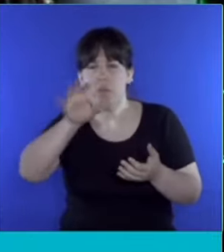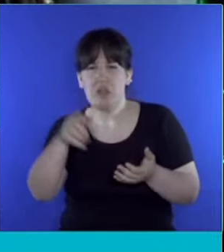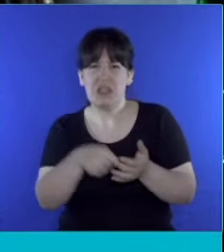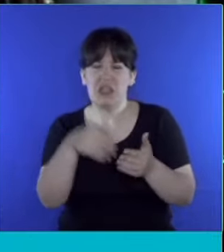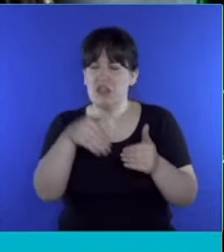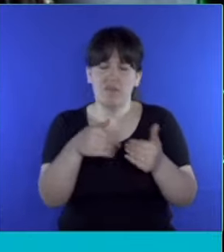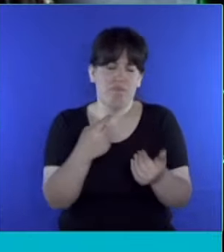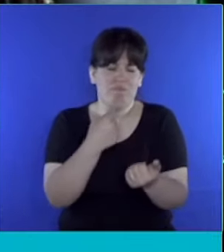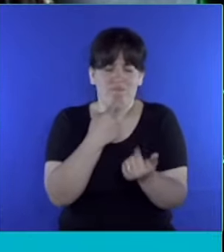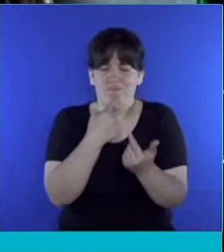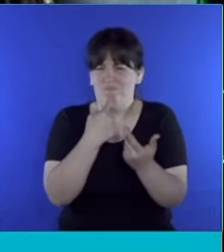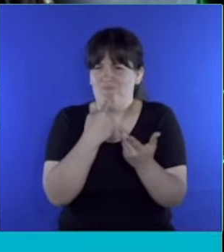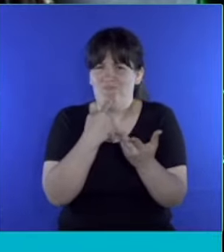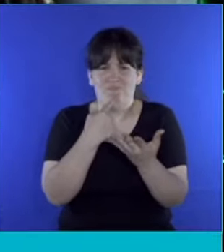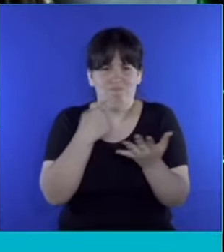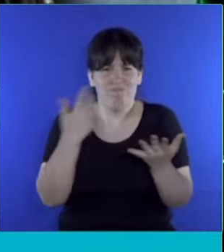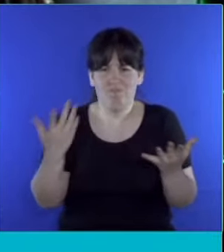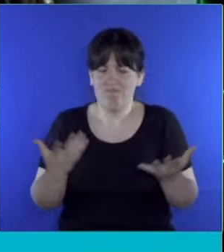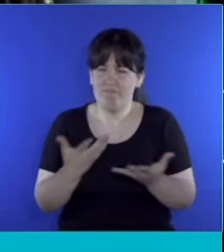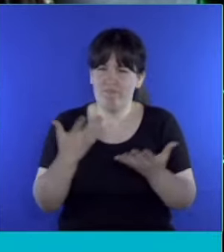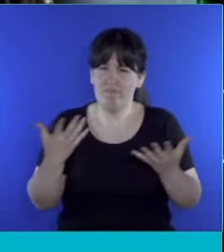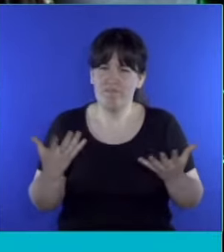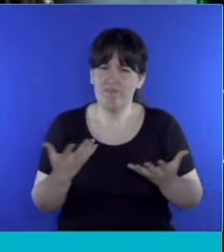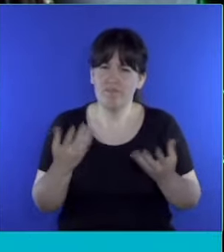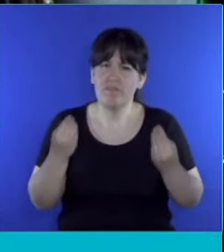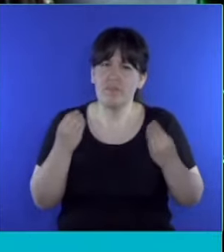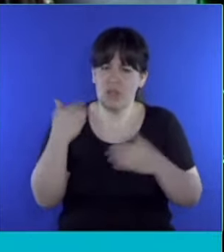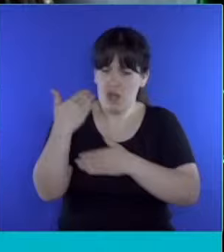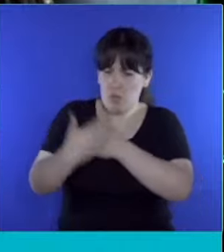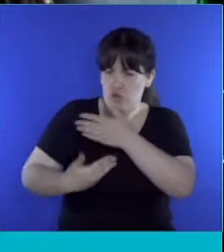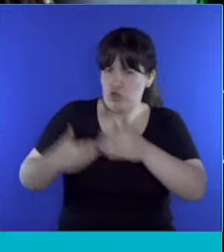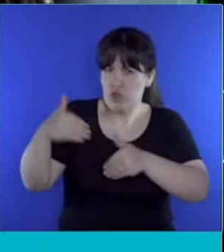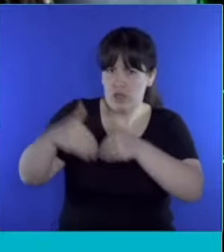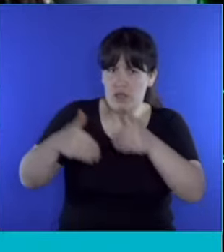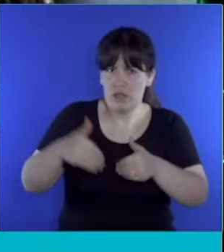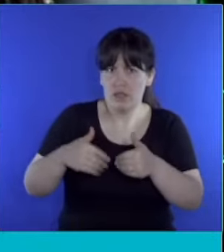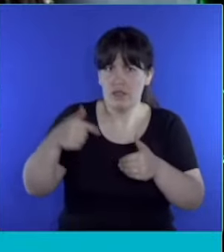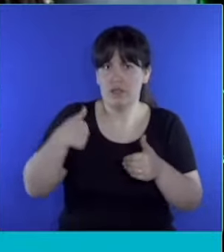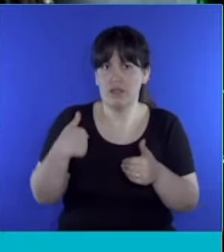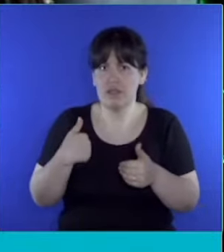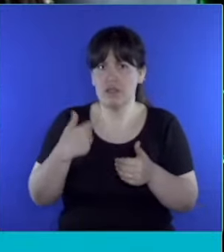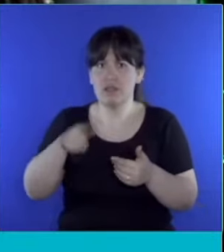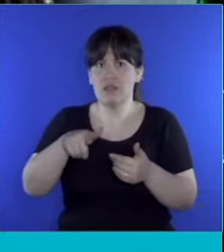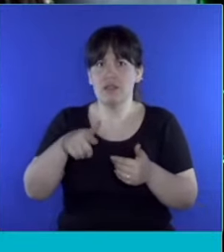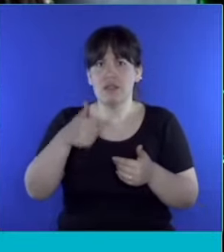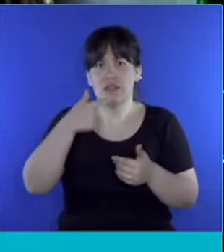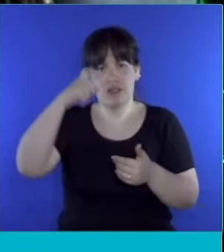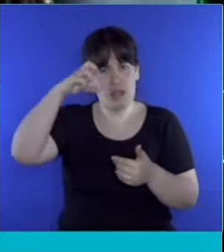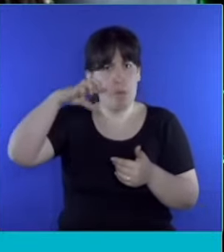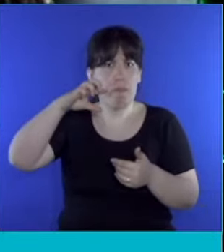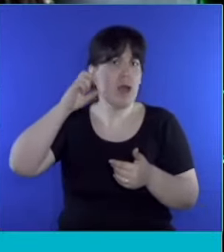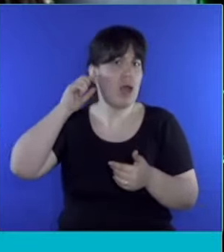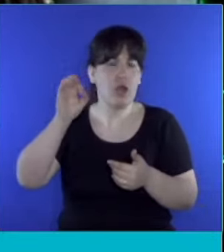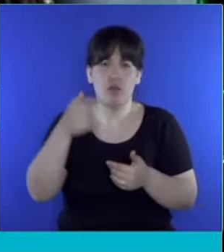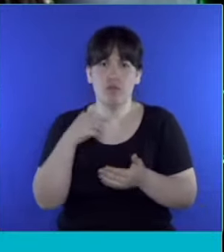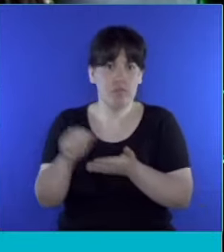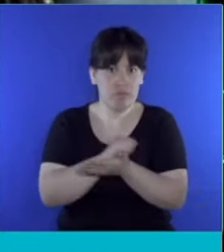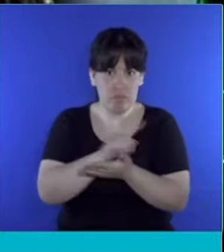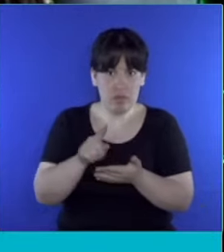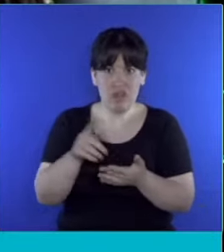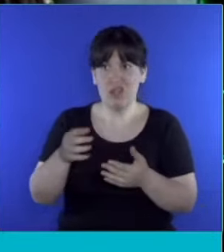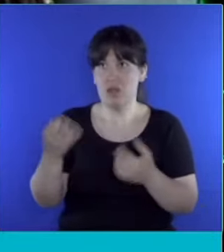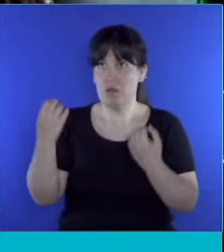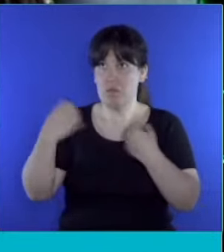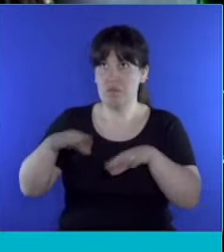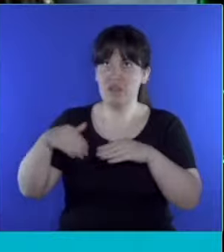estas dudas que se me presentan. Y digo, el proceso electoral, si no eliminamos la EPAOS, inicia en abril, mayo del año